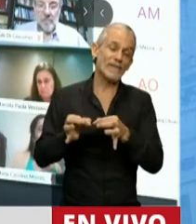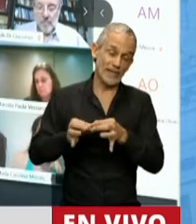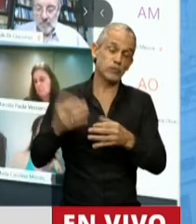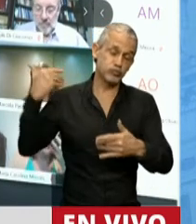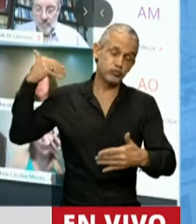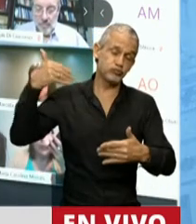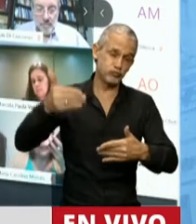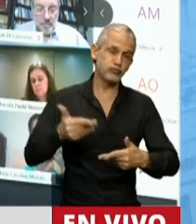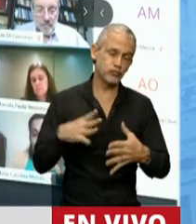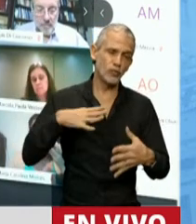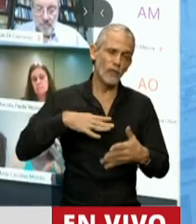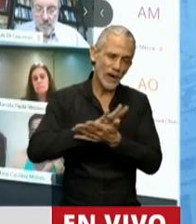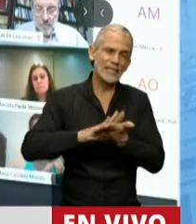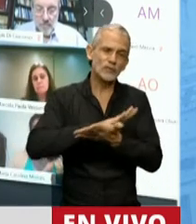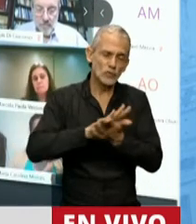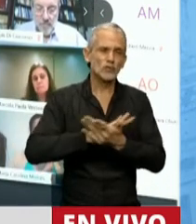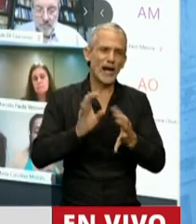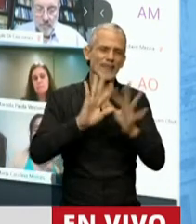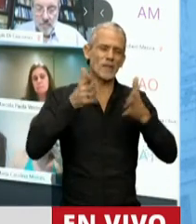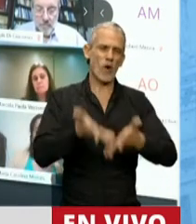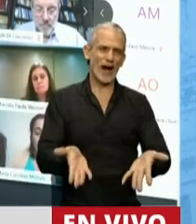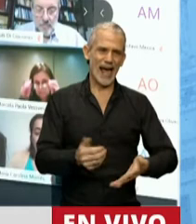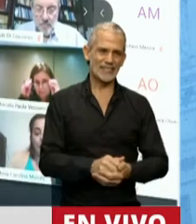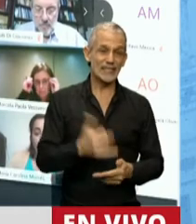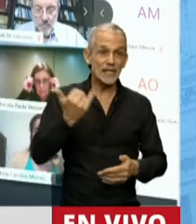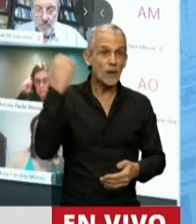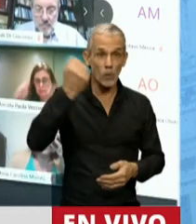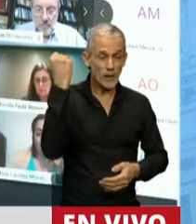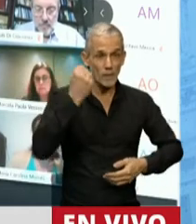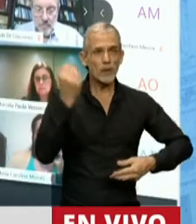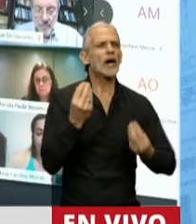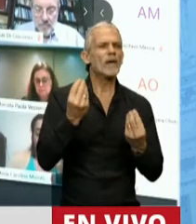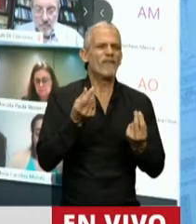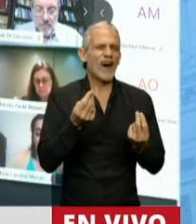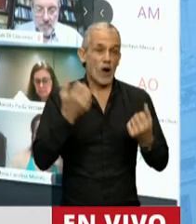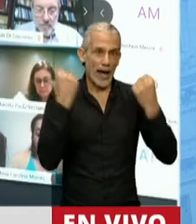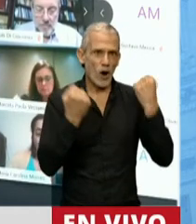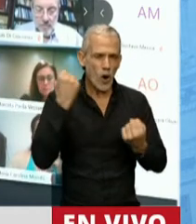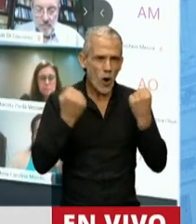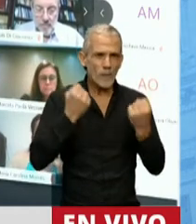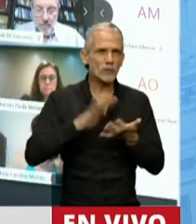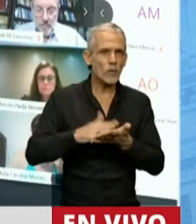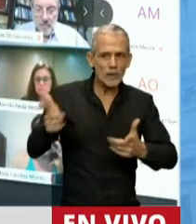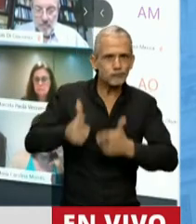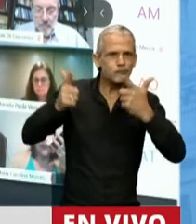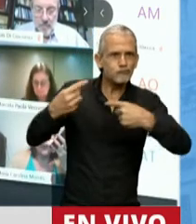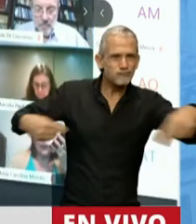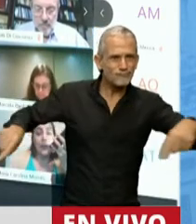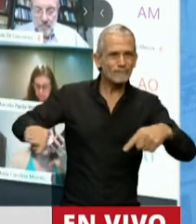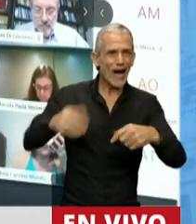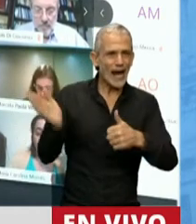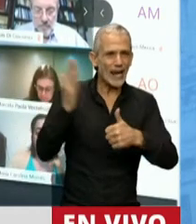nuestra joven democracia y además revisten una vital importancia como valor económico en recursos naturales renovables